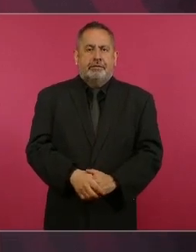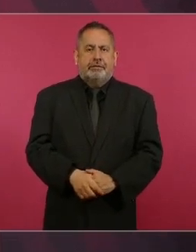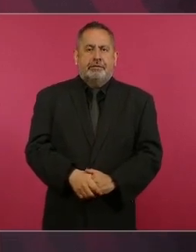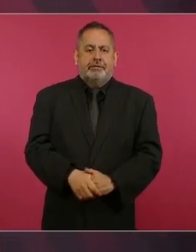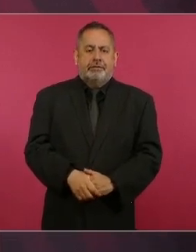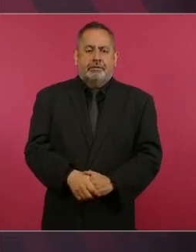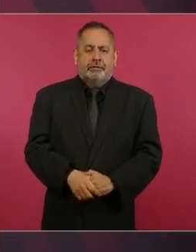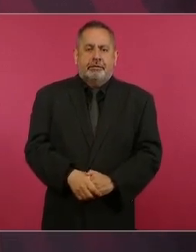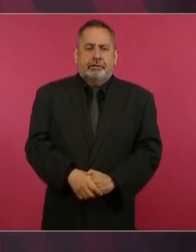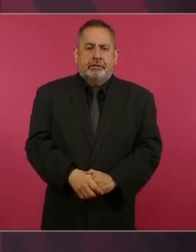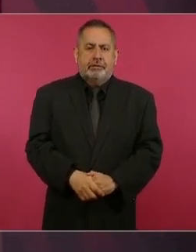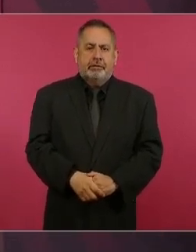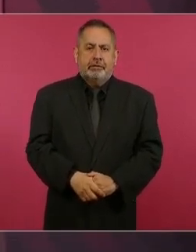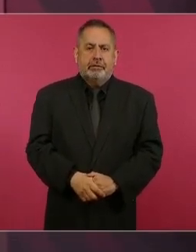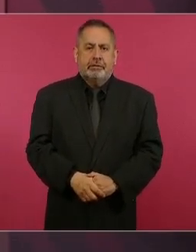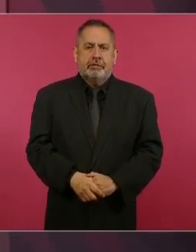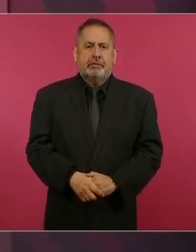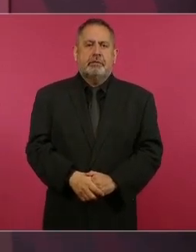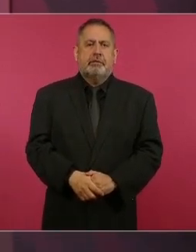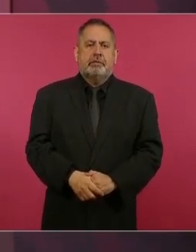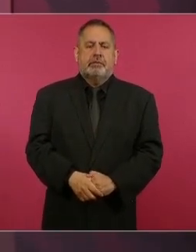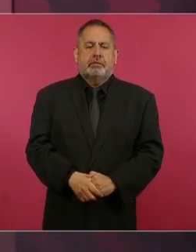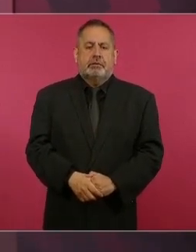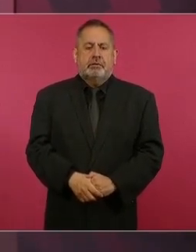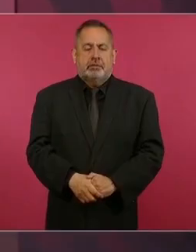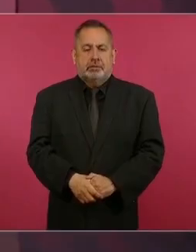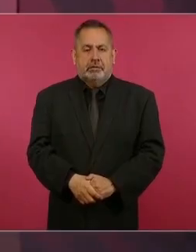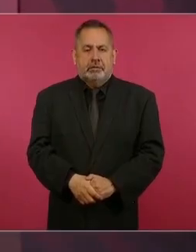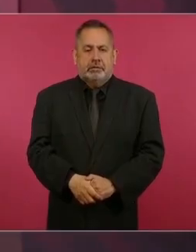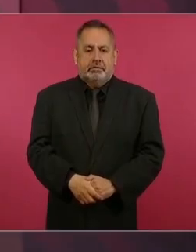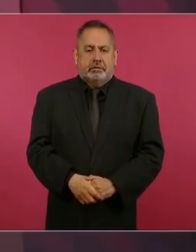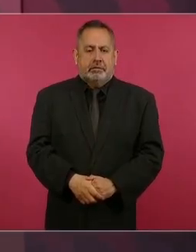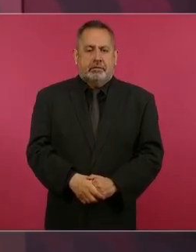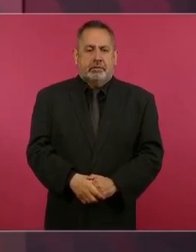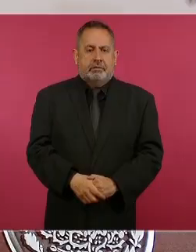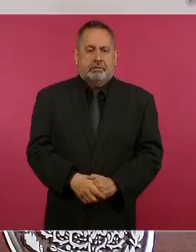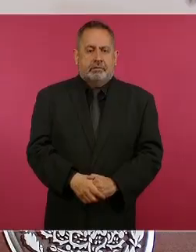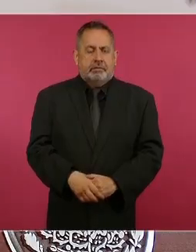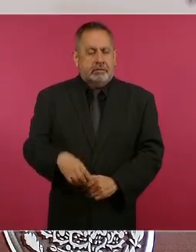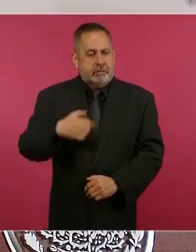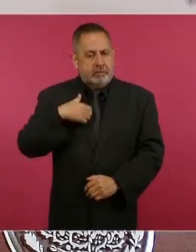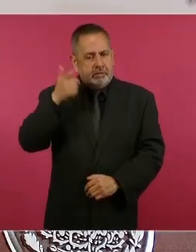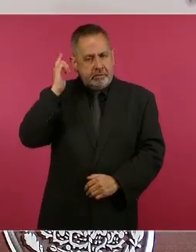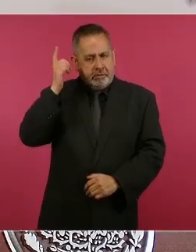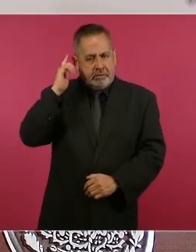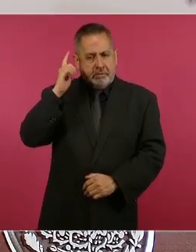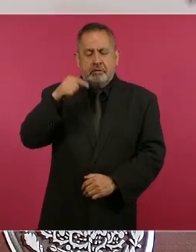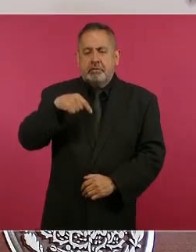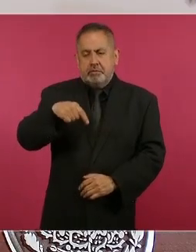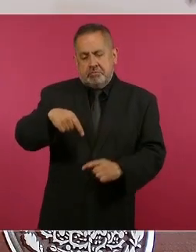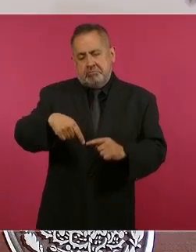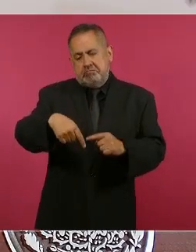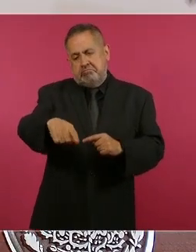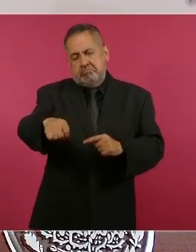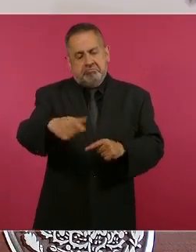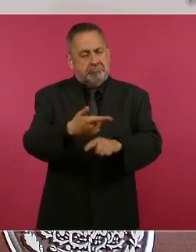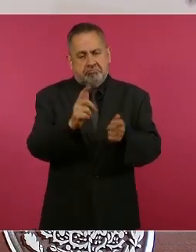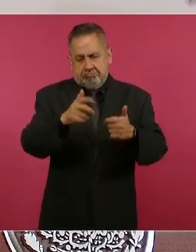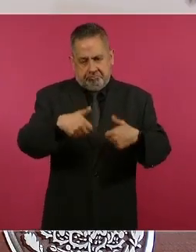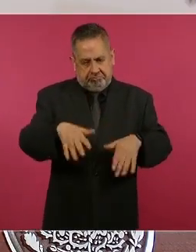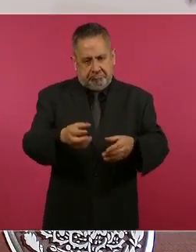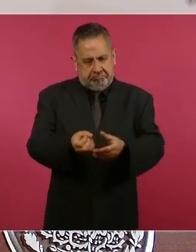Entonces, espero que lo liberen, porque